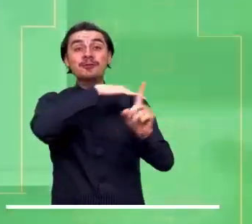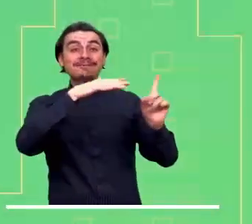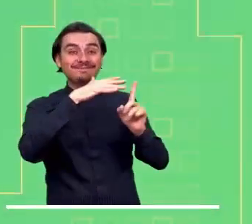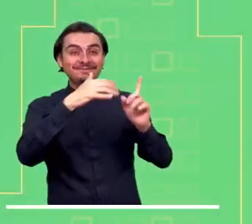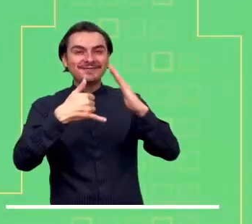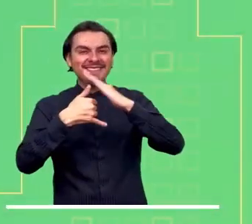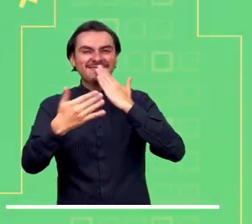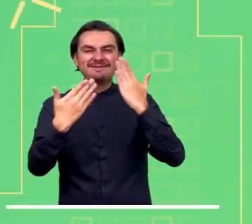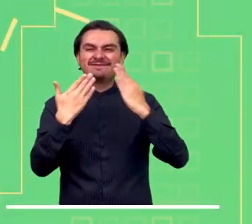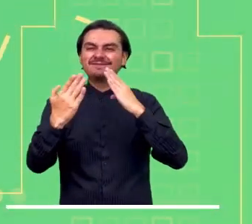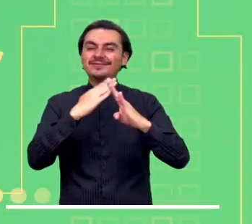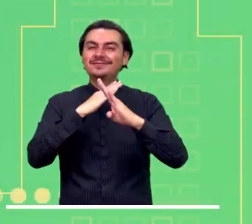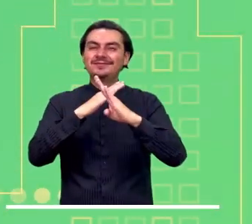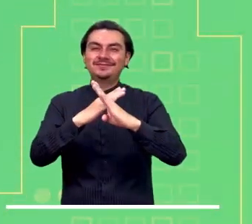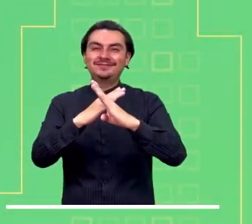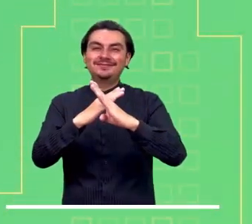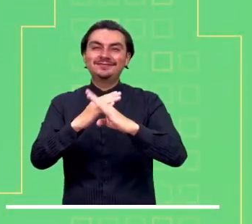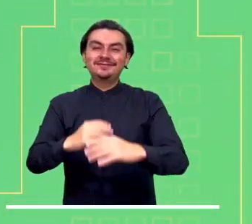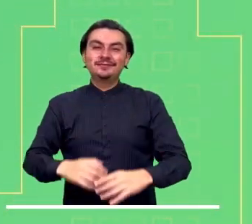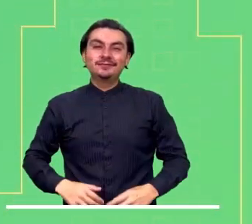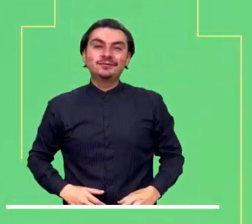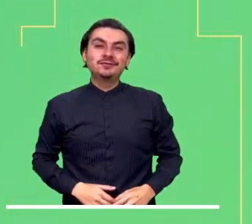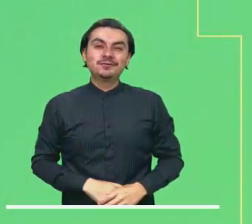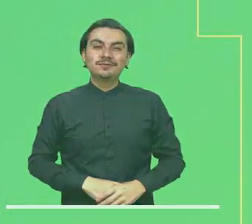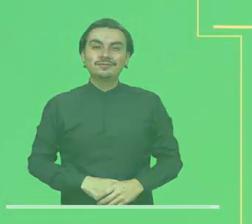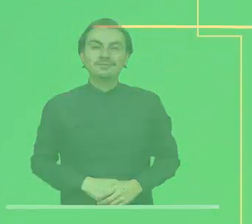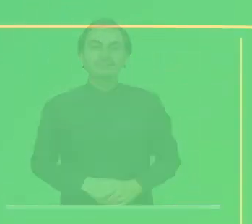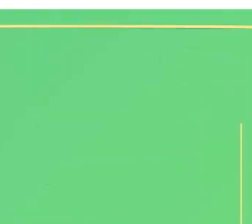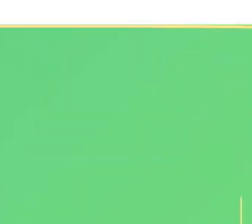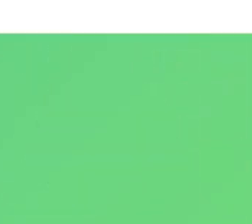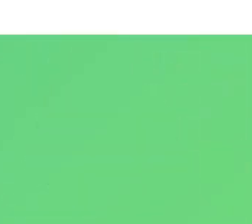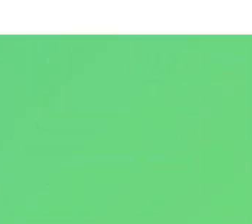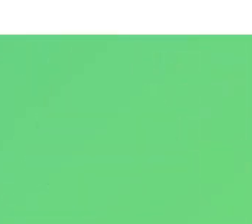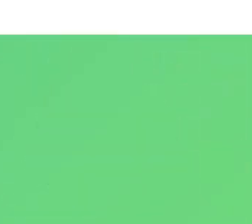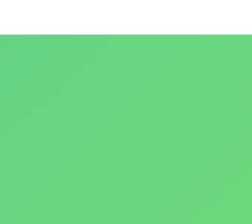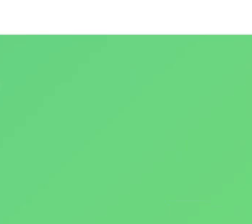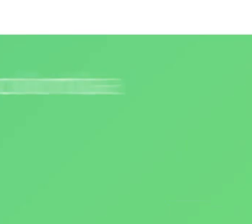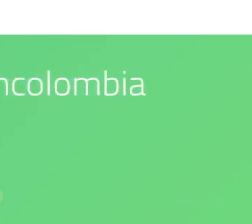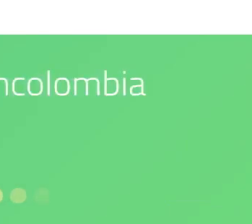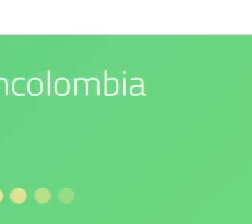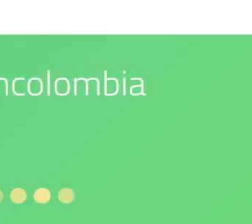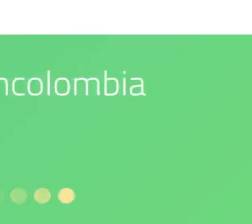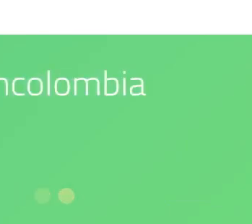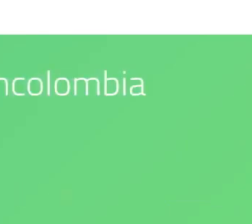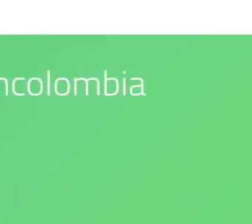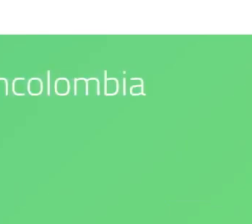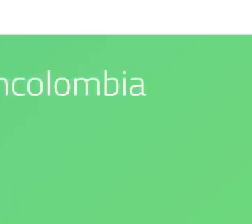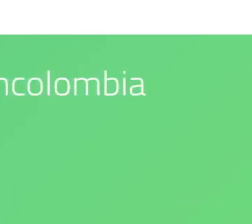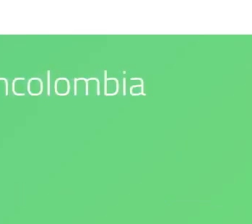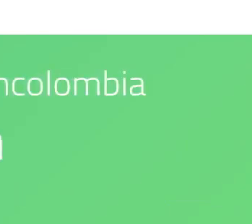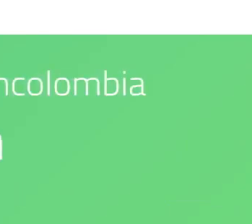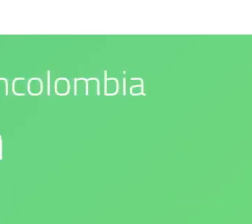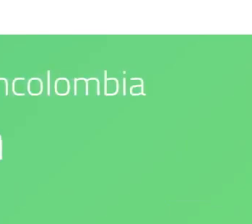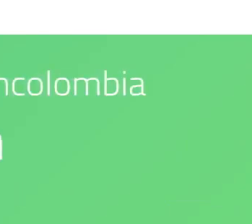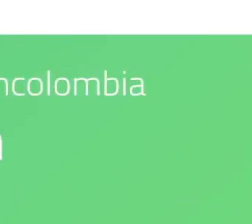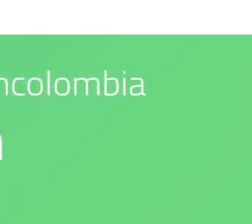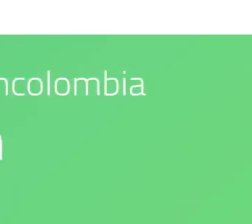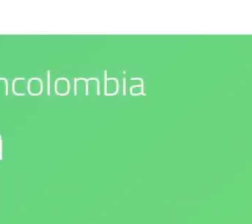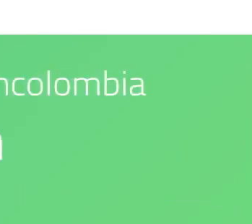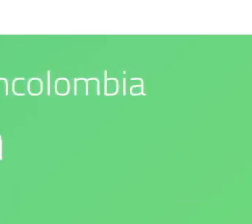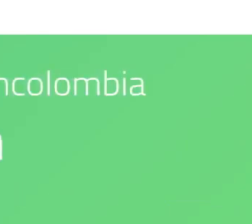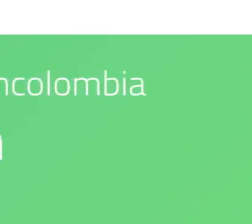Caribe. Síguenos en nuestras redes sociales. Nuestro compromiso es con el medio ambiente. IDEAM es